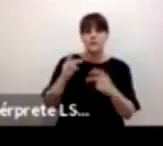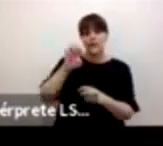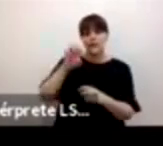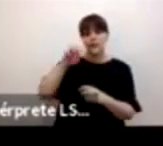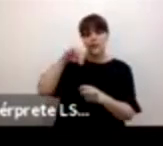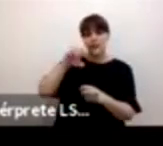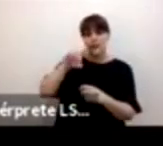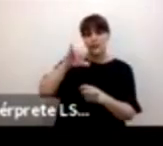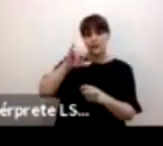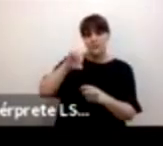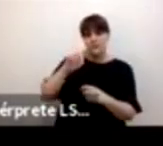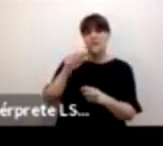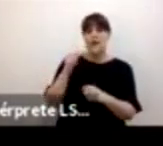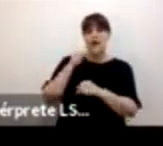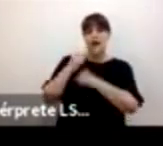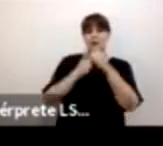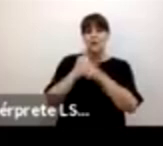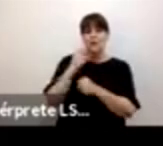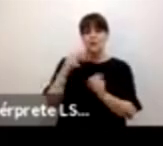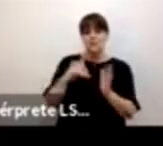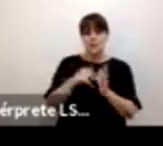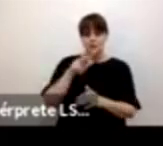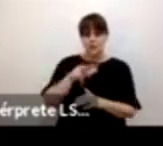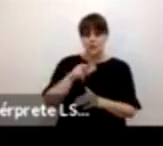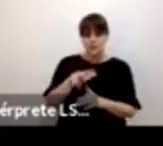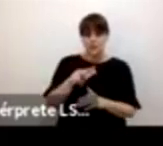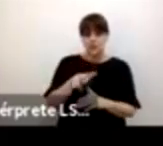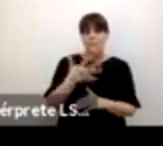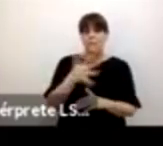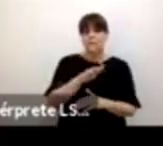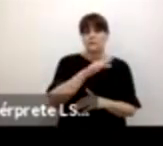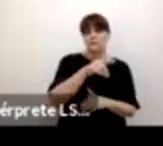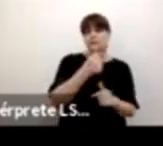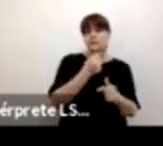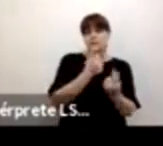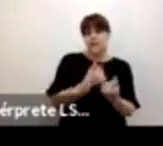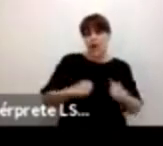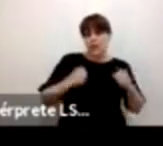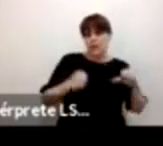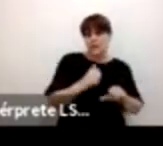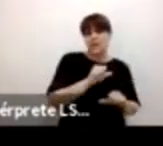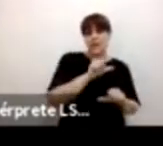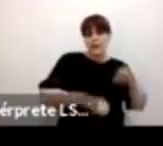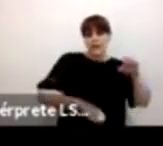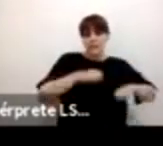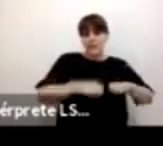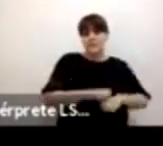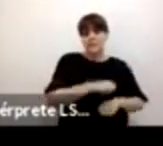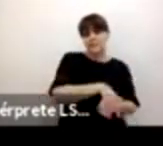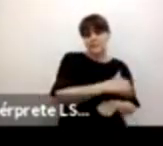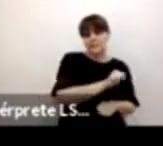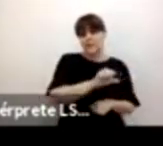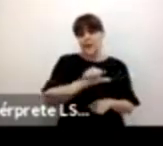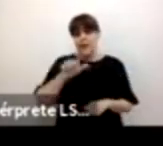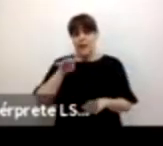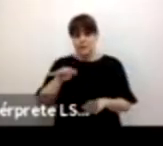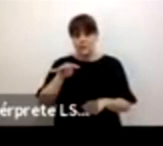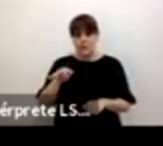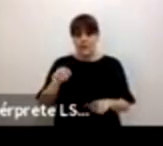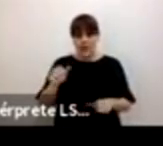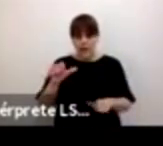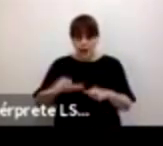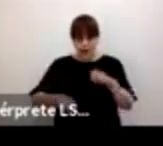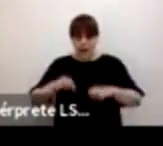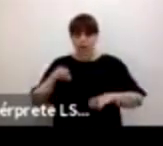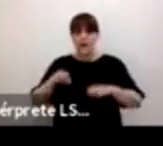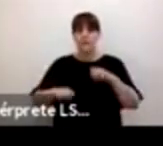2018 la tasa de fecundidad en adolescentes entre 15 y 19 años es de 70.6 lo que revela que por